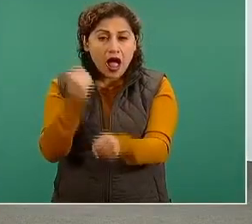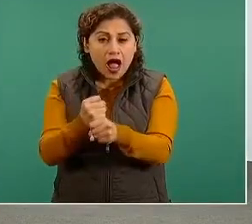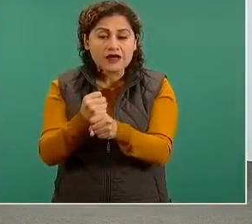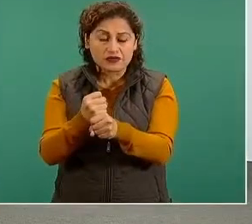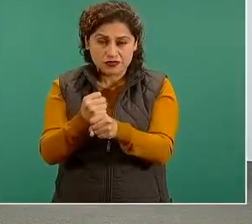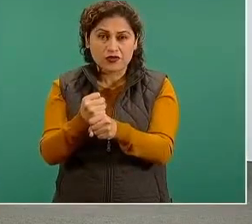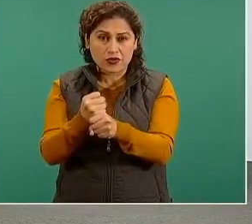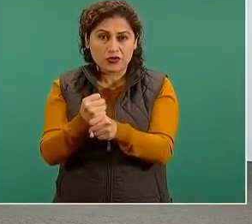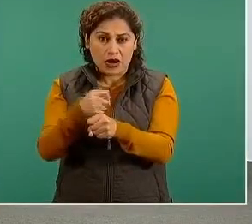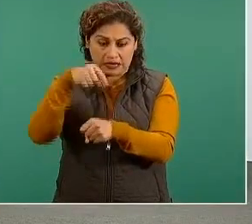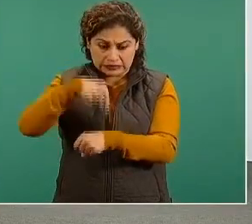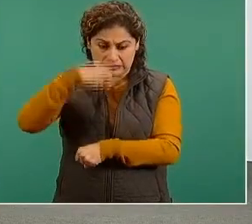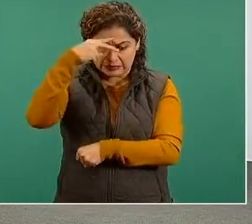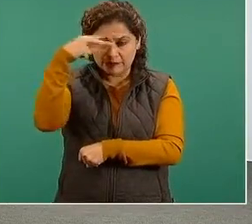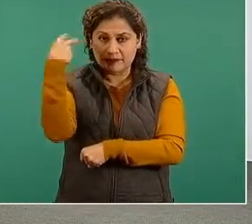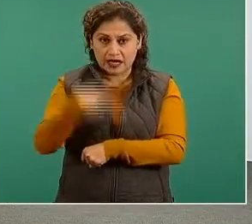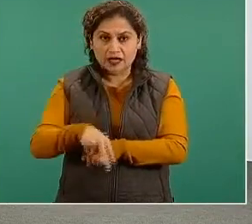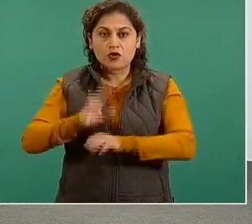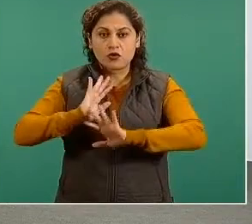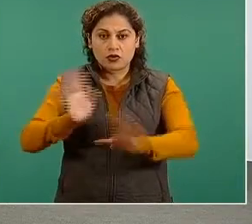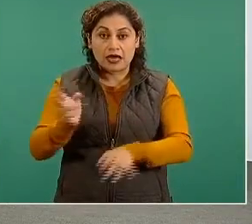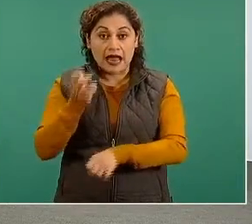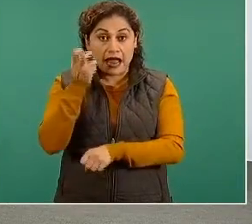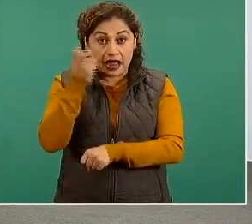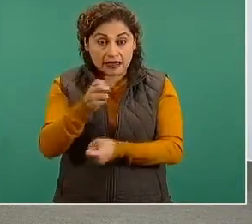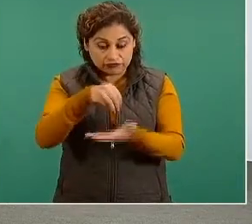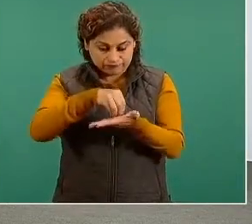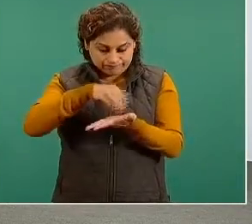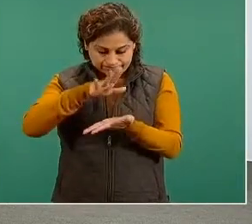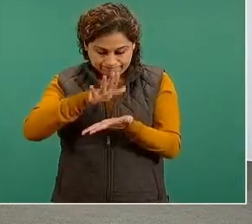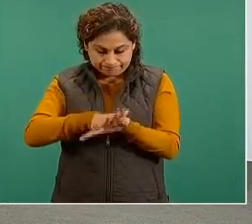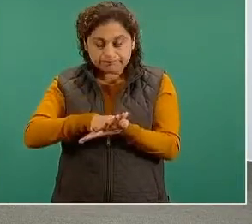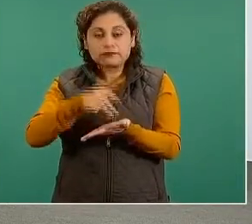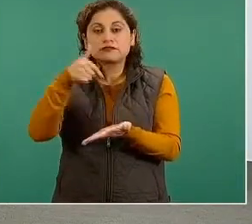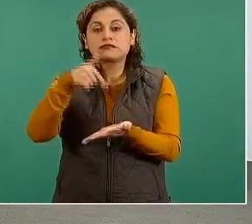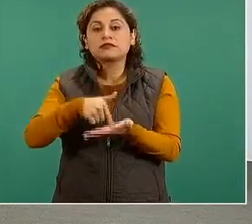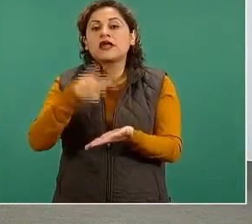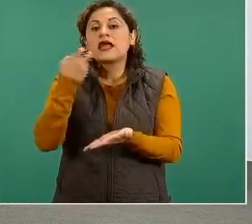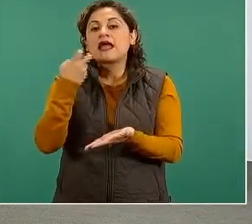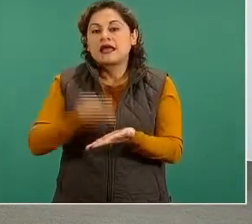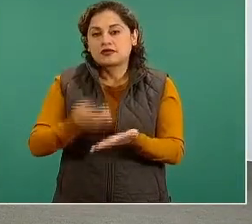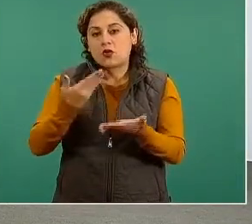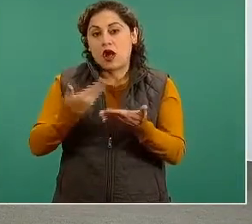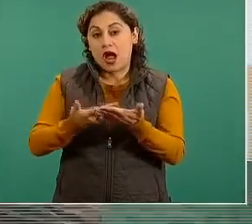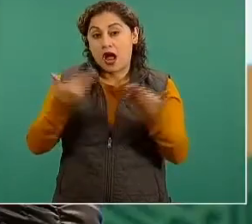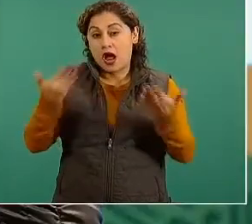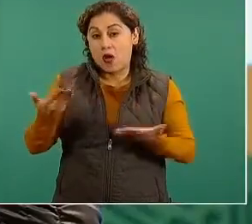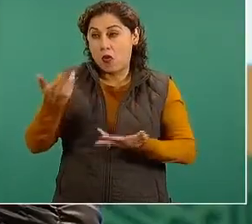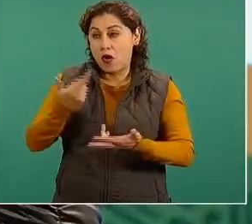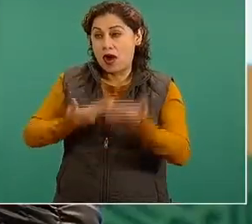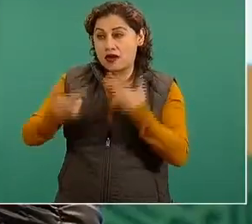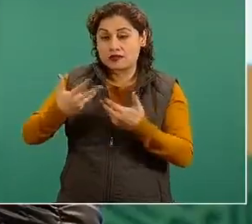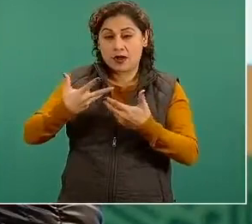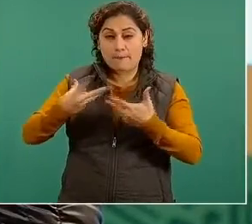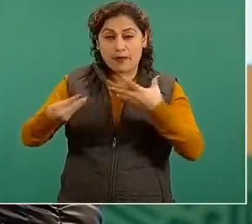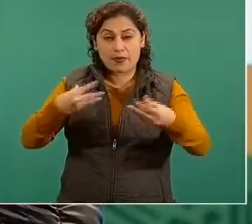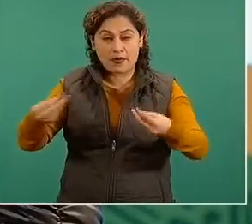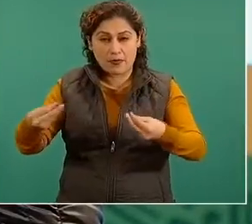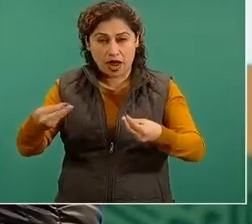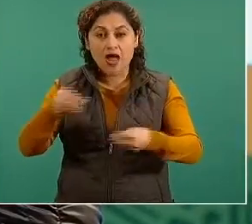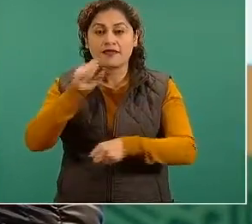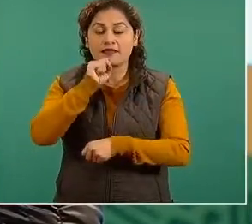Esto ha derivado en que en esta segunda ola la cantidad de